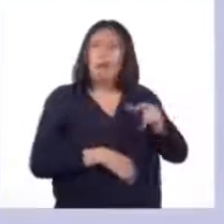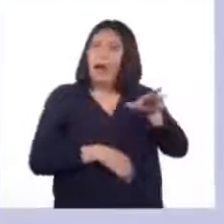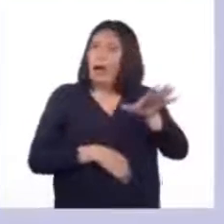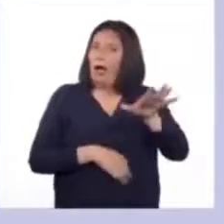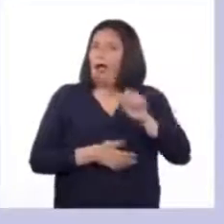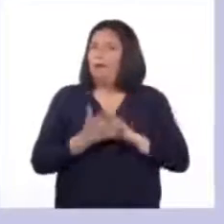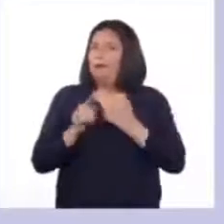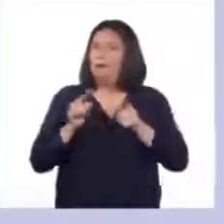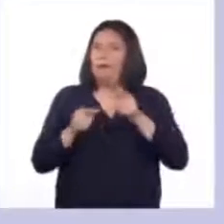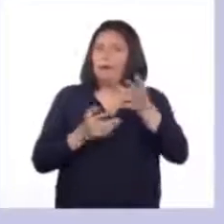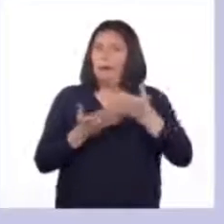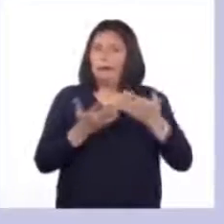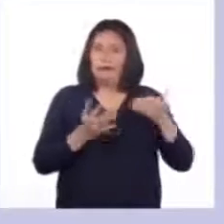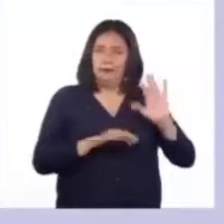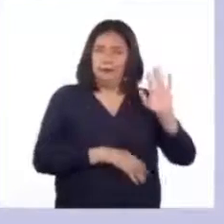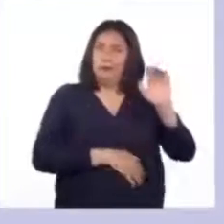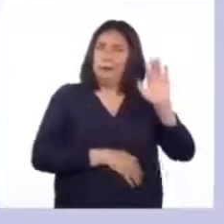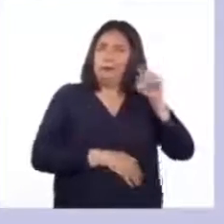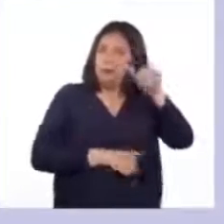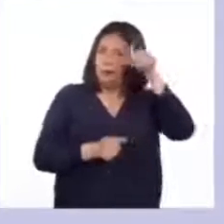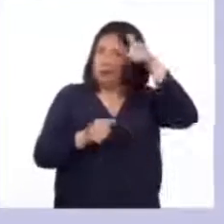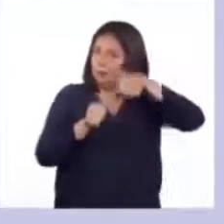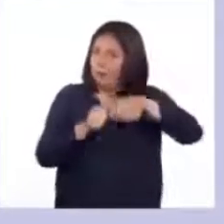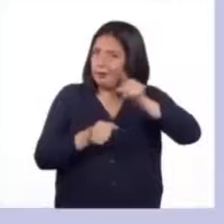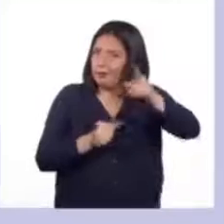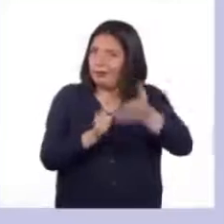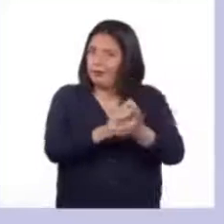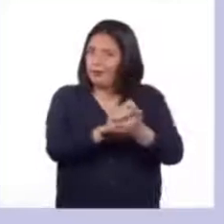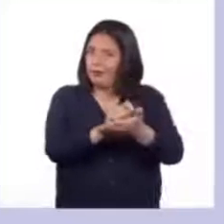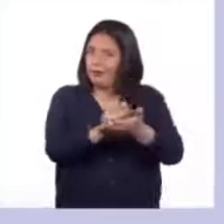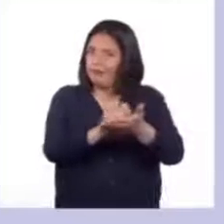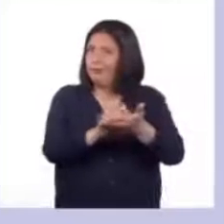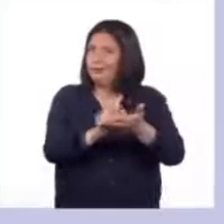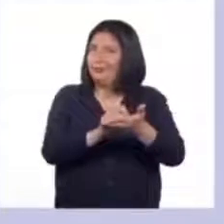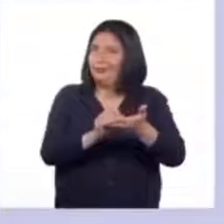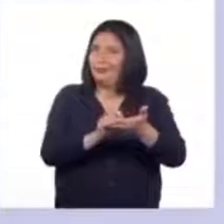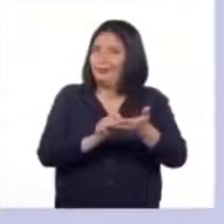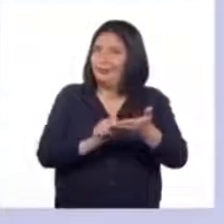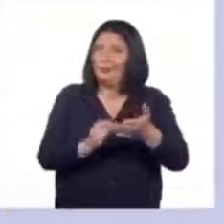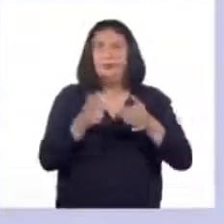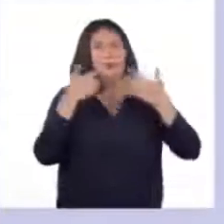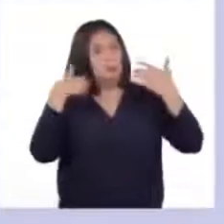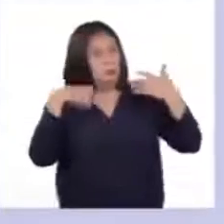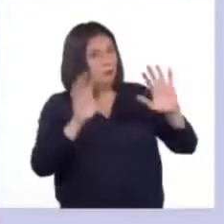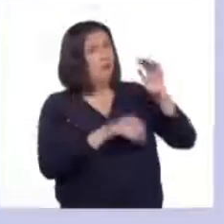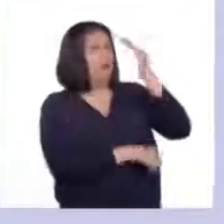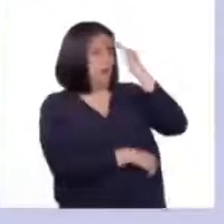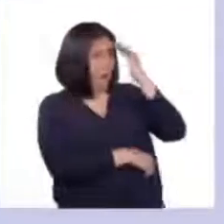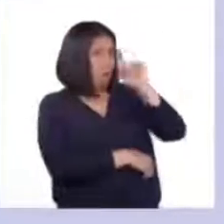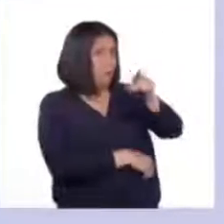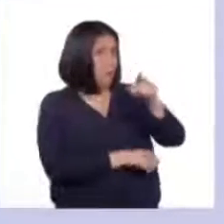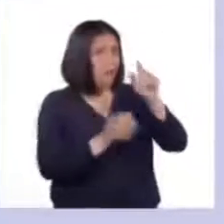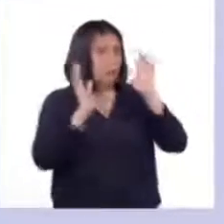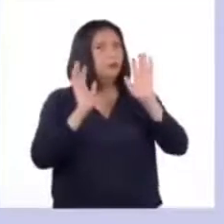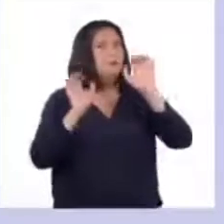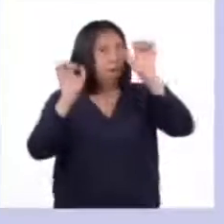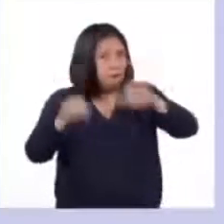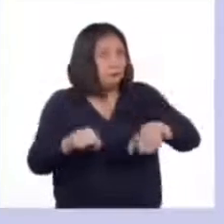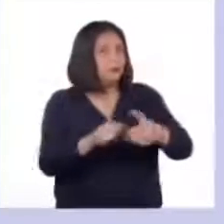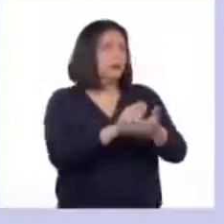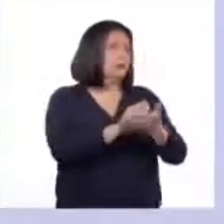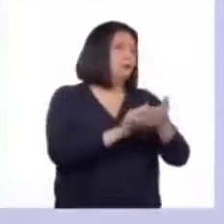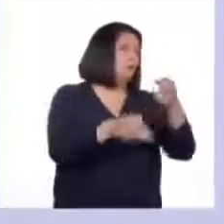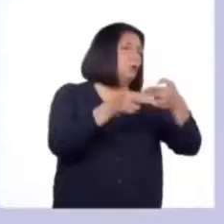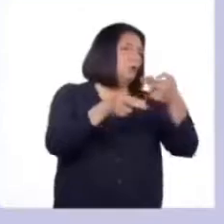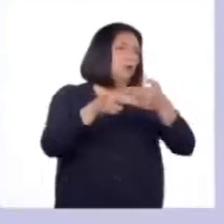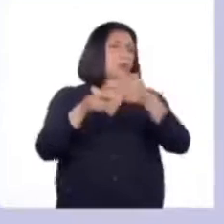sí, antes de irnos recuerden que les dijimos que debían ir anotando durante la actividad y bueno, como sé que estuvieron anotando algunos nombres